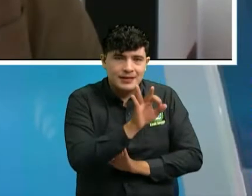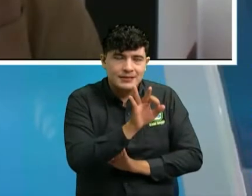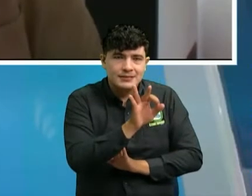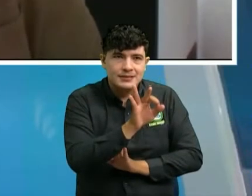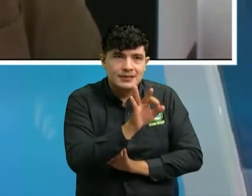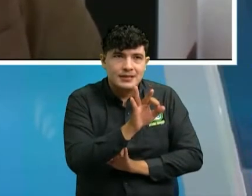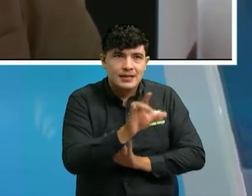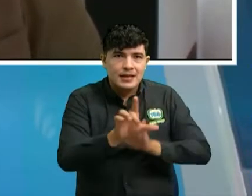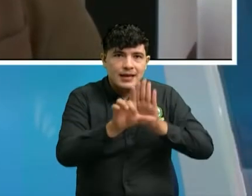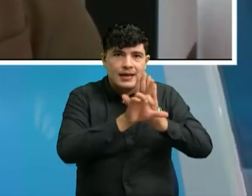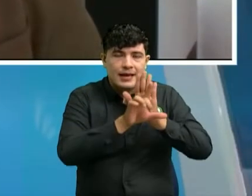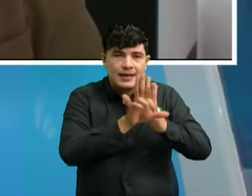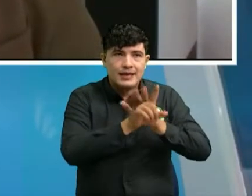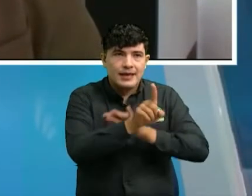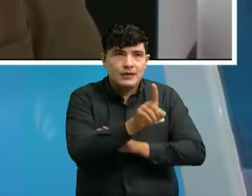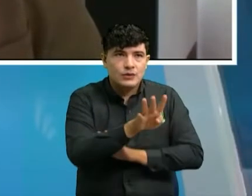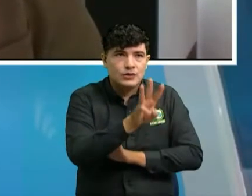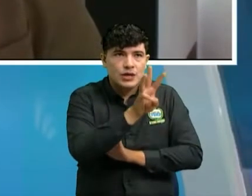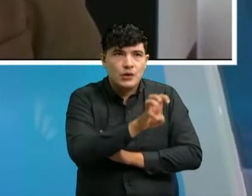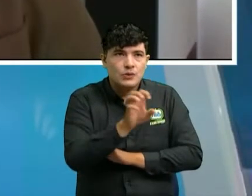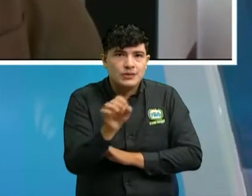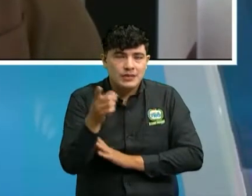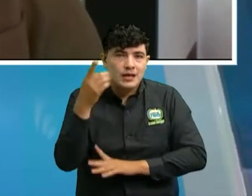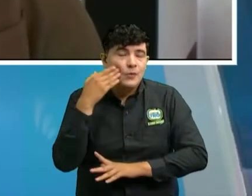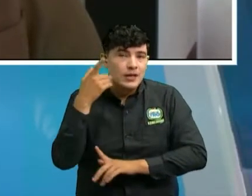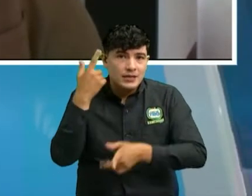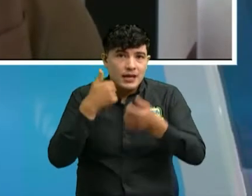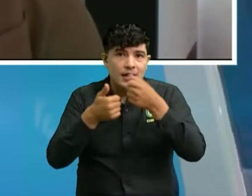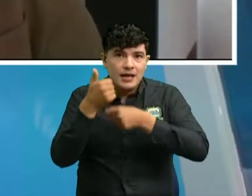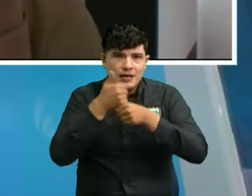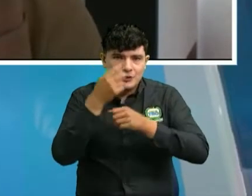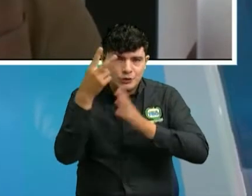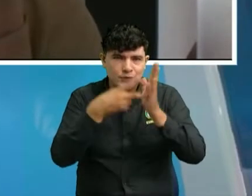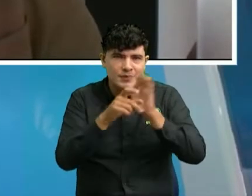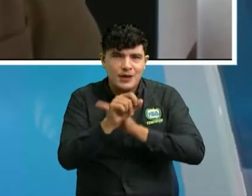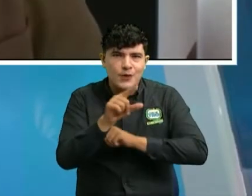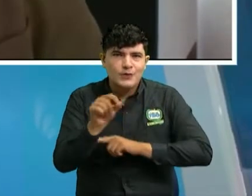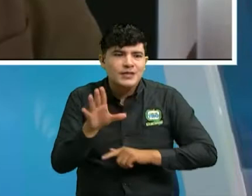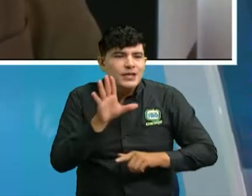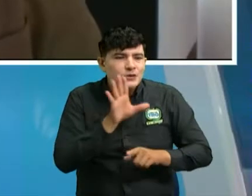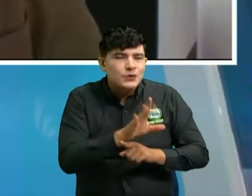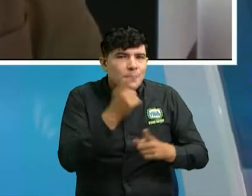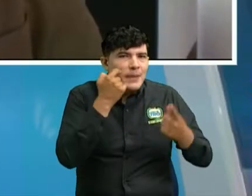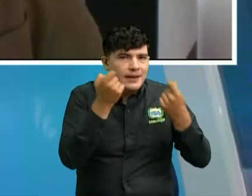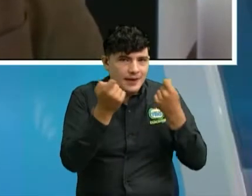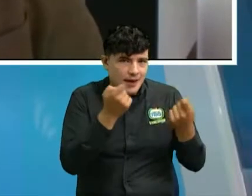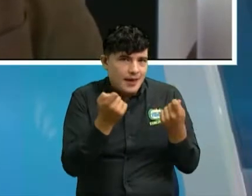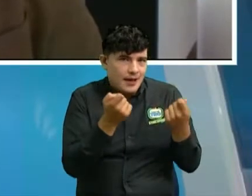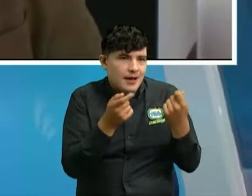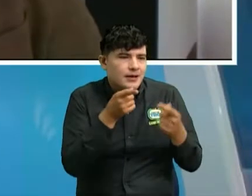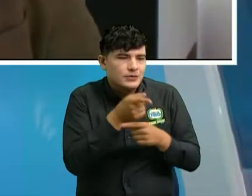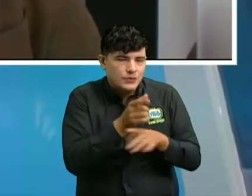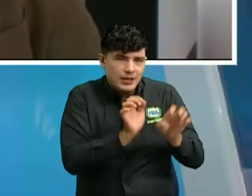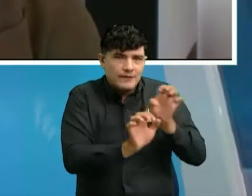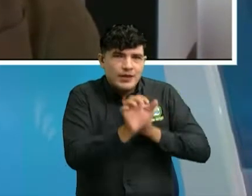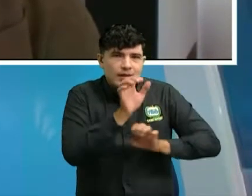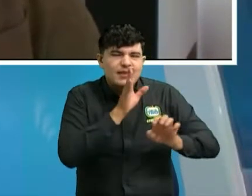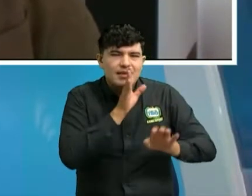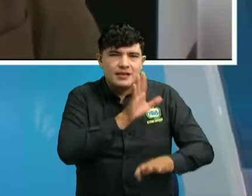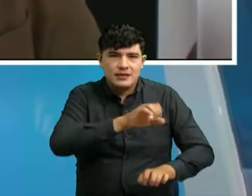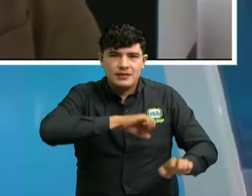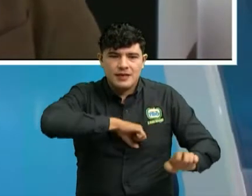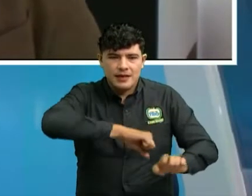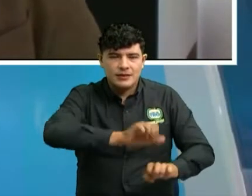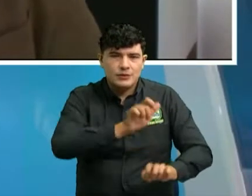ley 1480 del 2011 es la que regula o defiende los derechos del